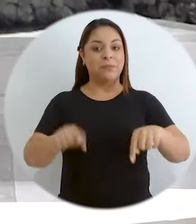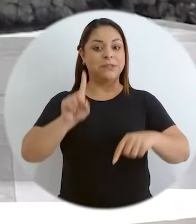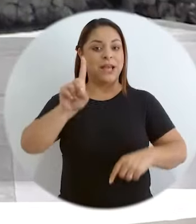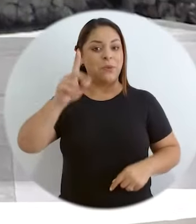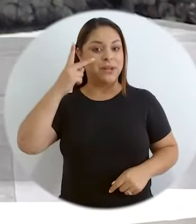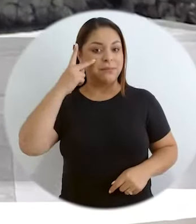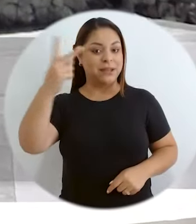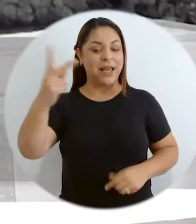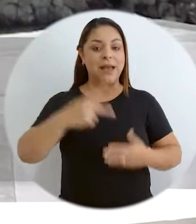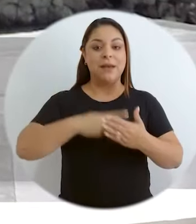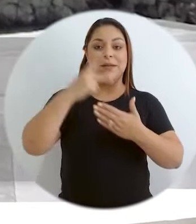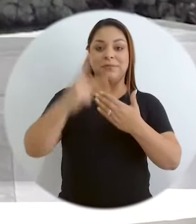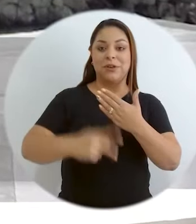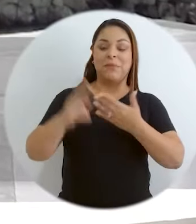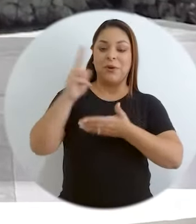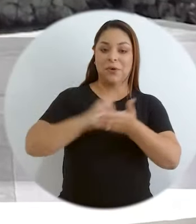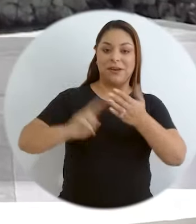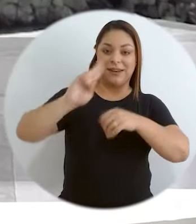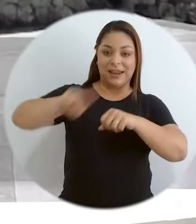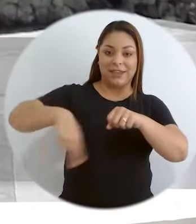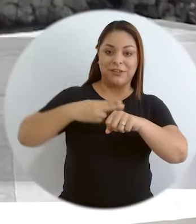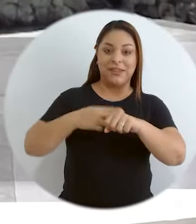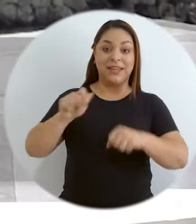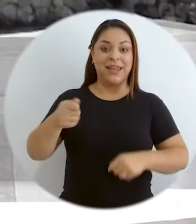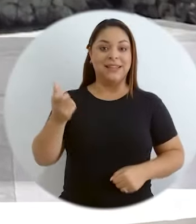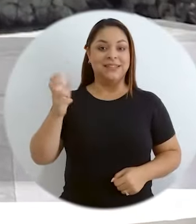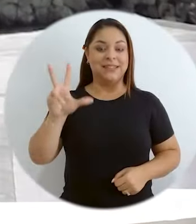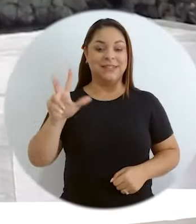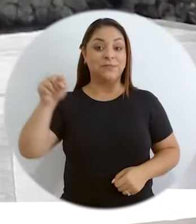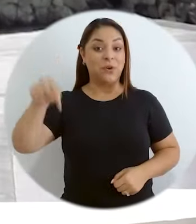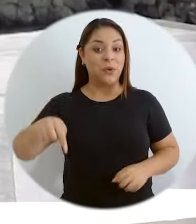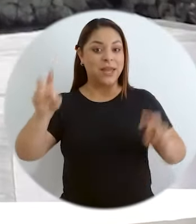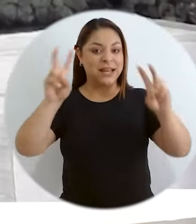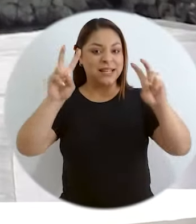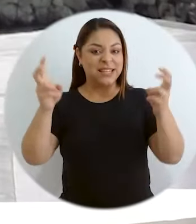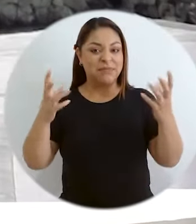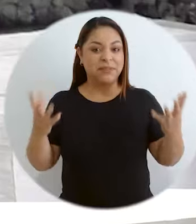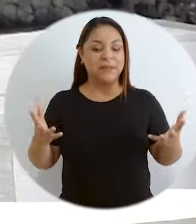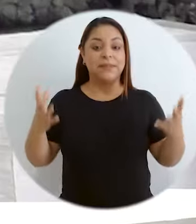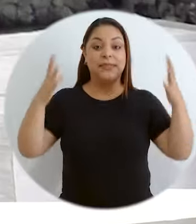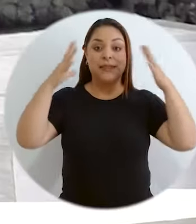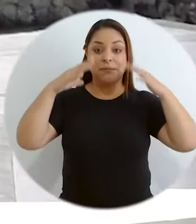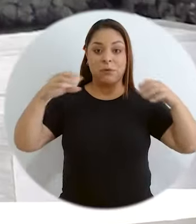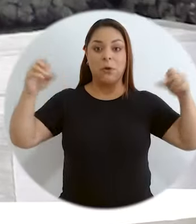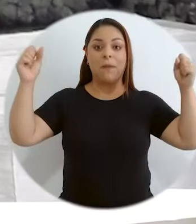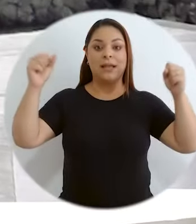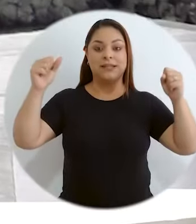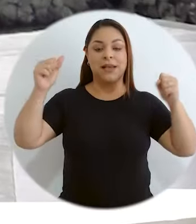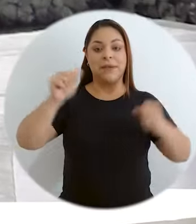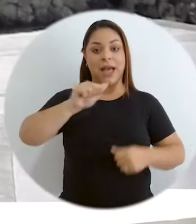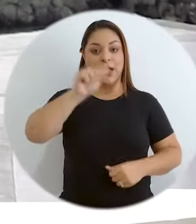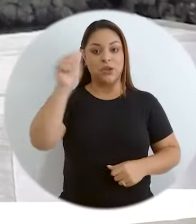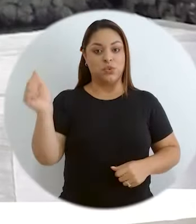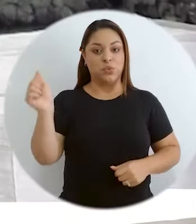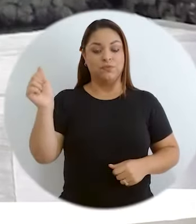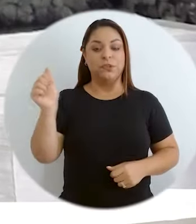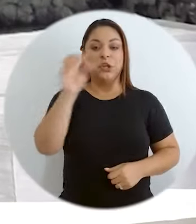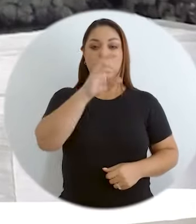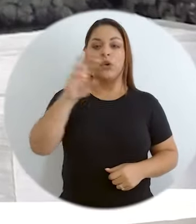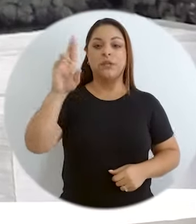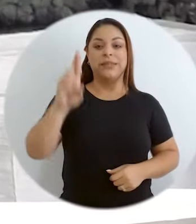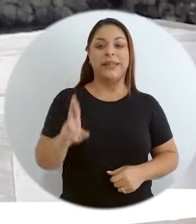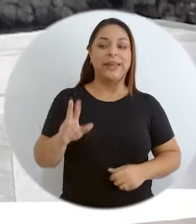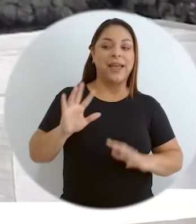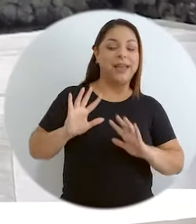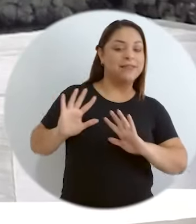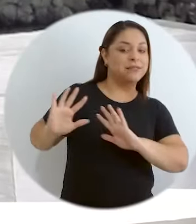Regresa usted a una mirada del programa de la Universidad Nacional y de SINAR, que será hoy con el tema de la diplomacia azul, una Costa Rica